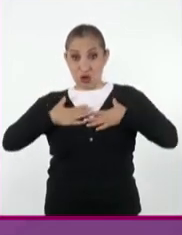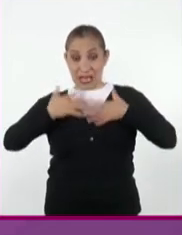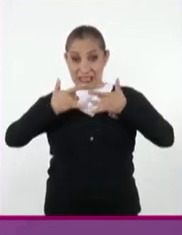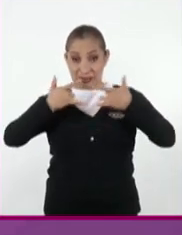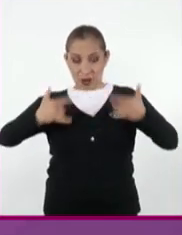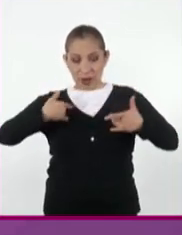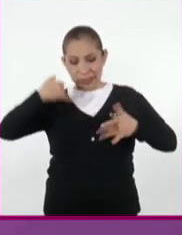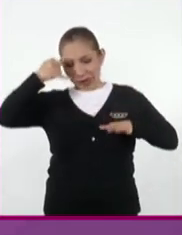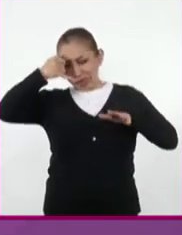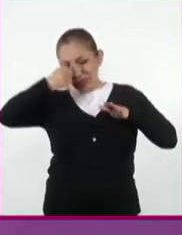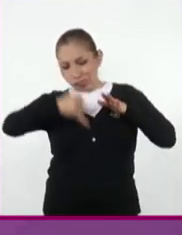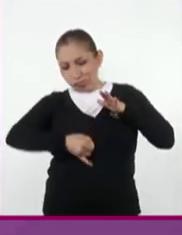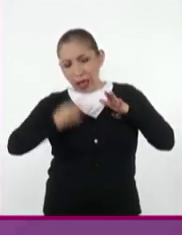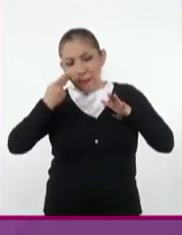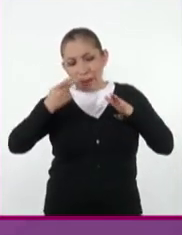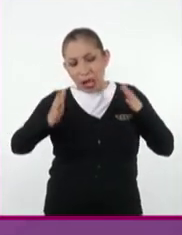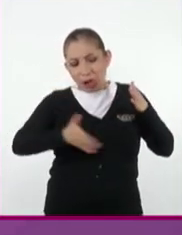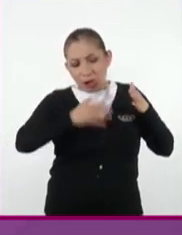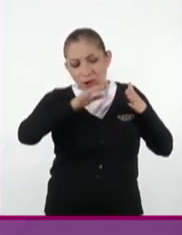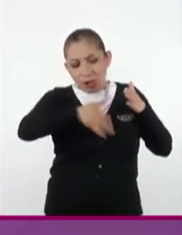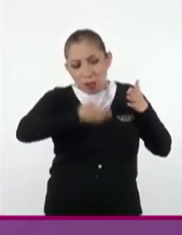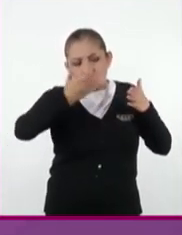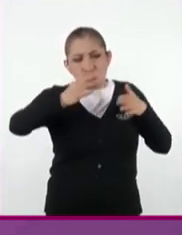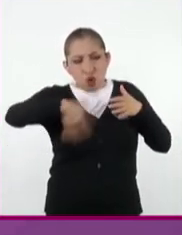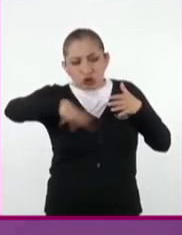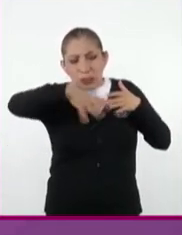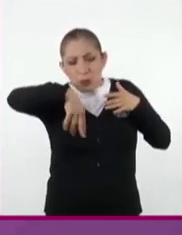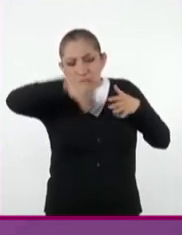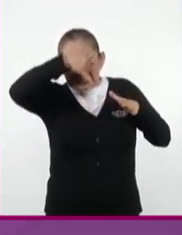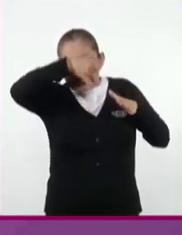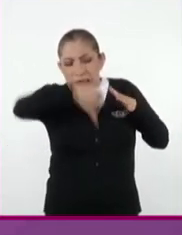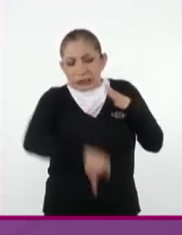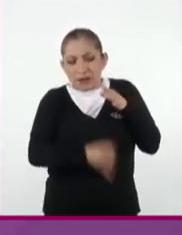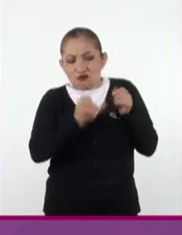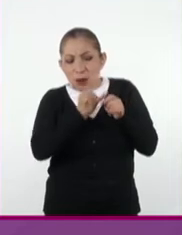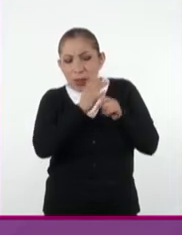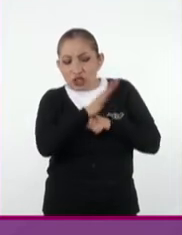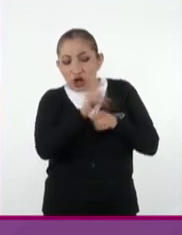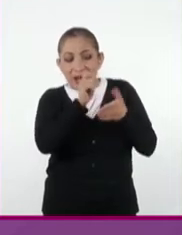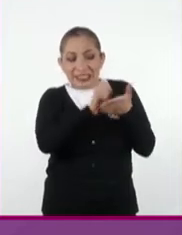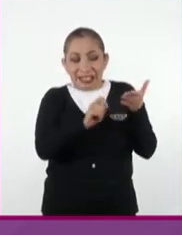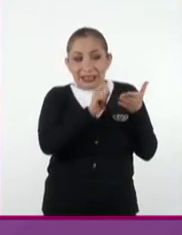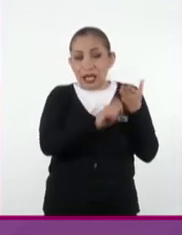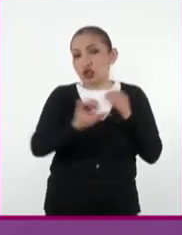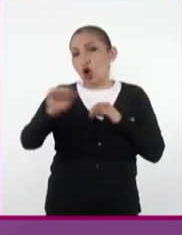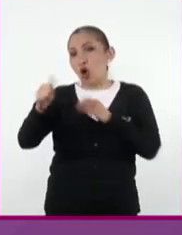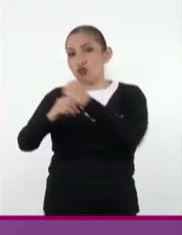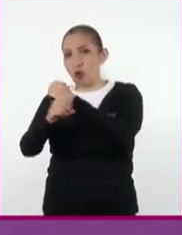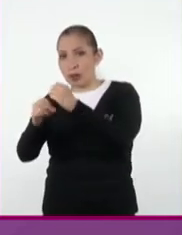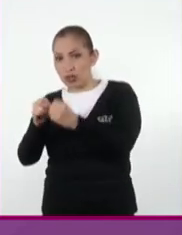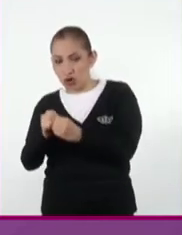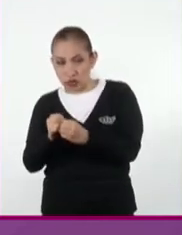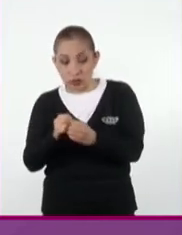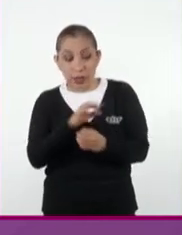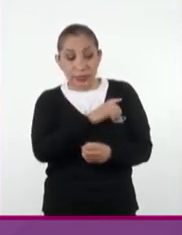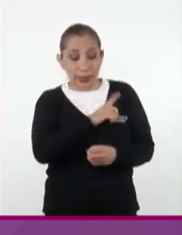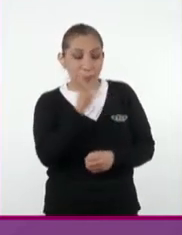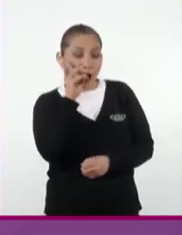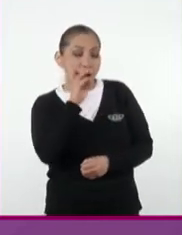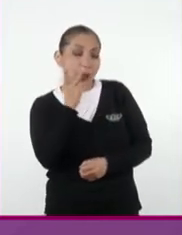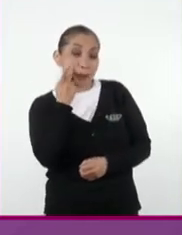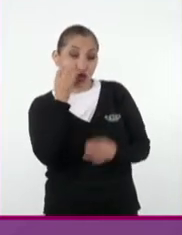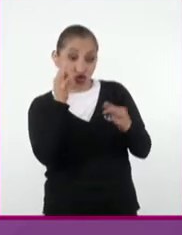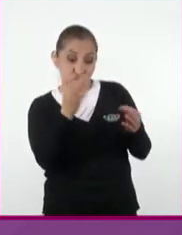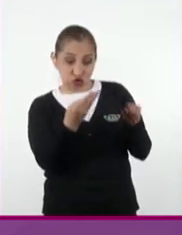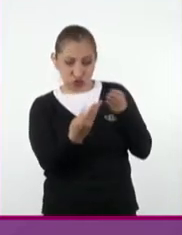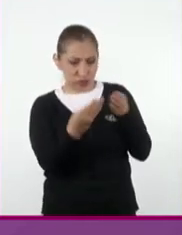desentrañar las fuentes que utiliza para obtener la información, escritas o no escritas. Debe verificar su